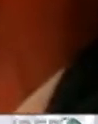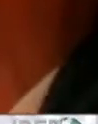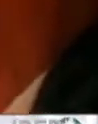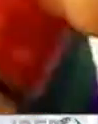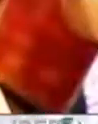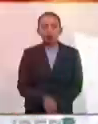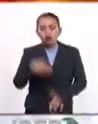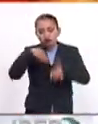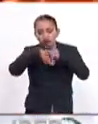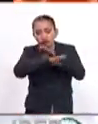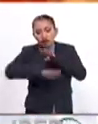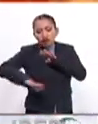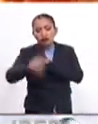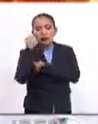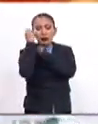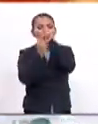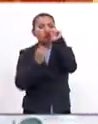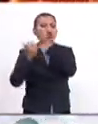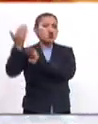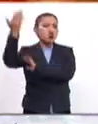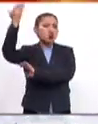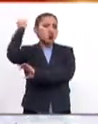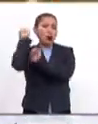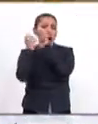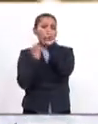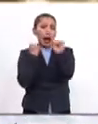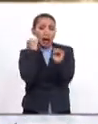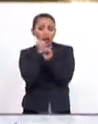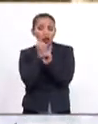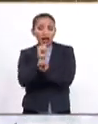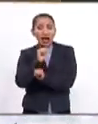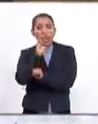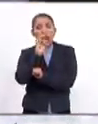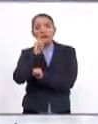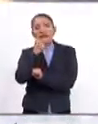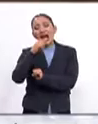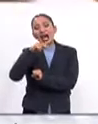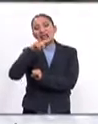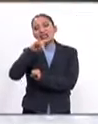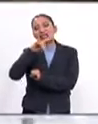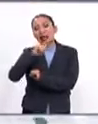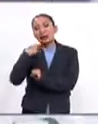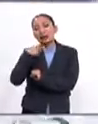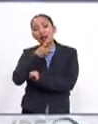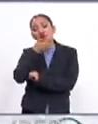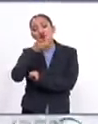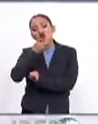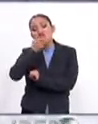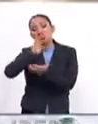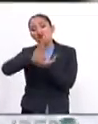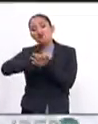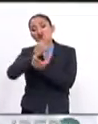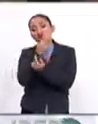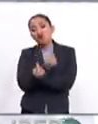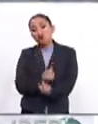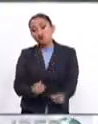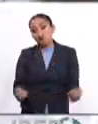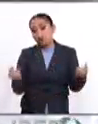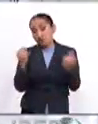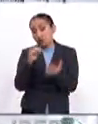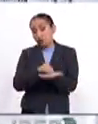Inmerso en una tradición centenaria, Afganistán tiene difundida la práctica del matrimonio infantil.